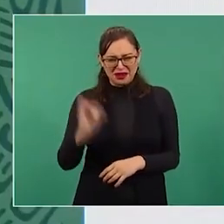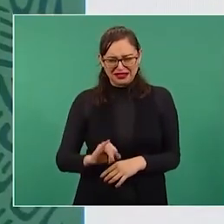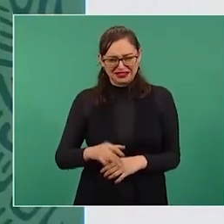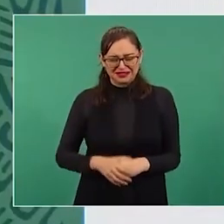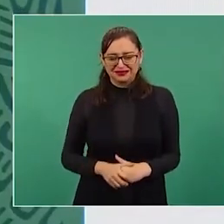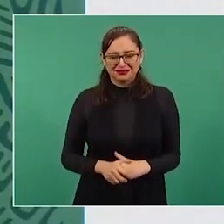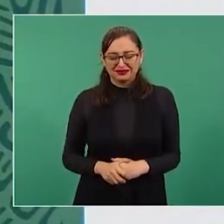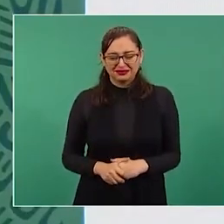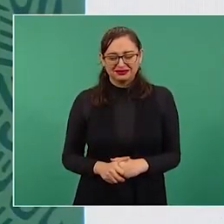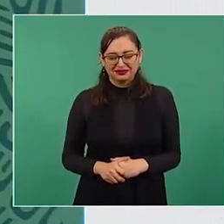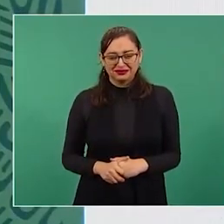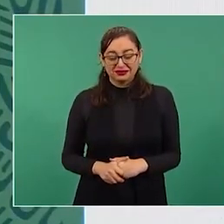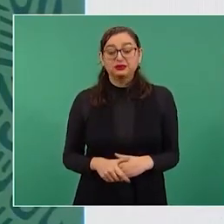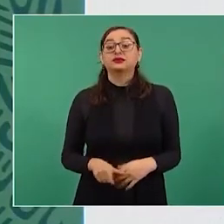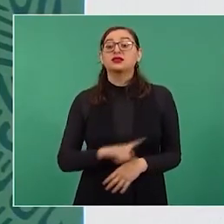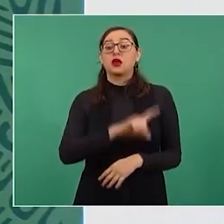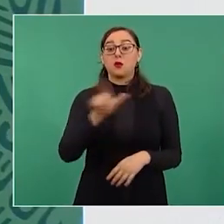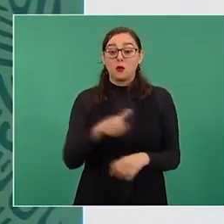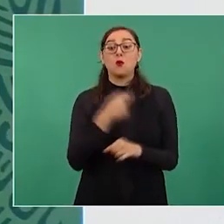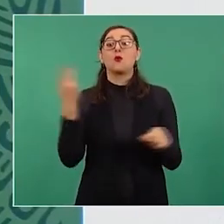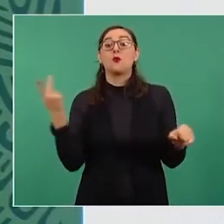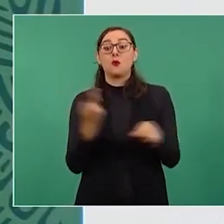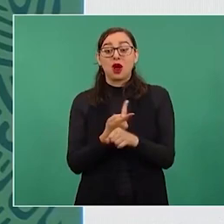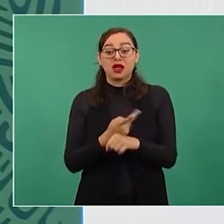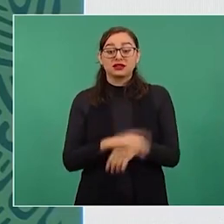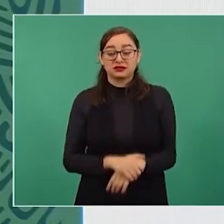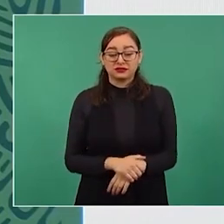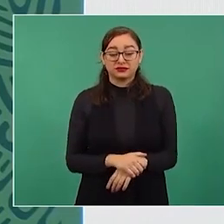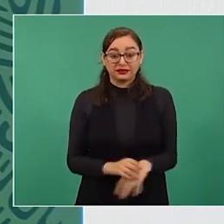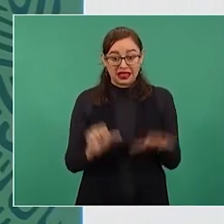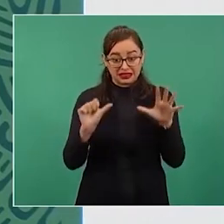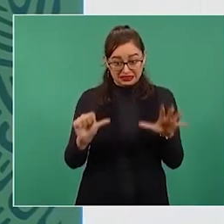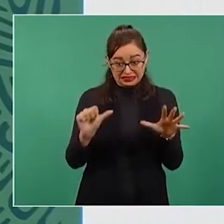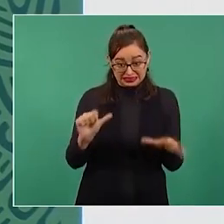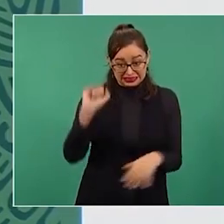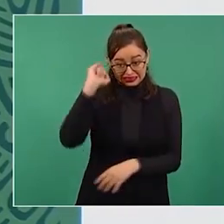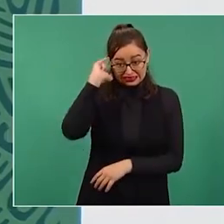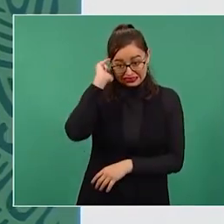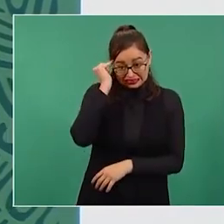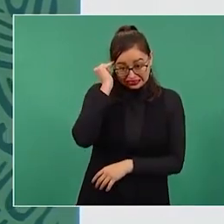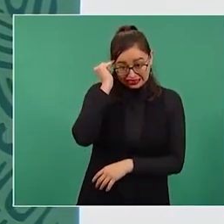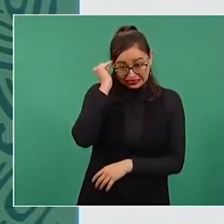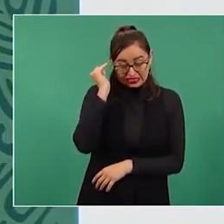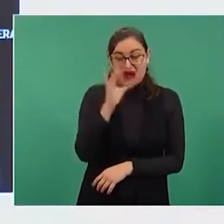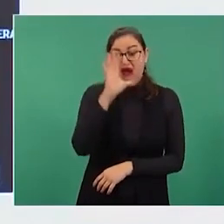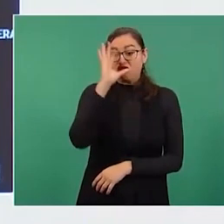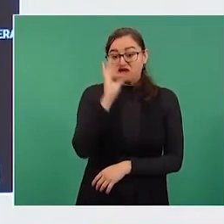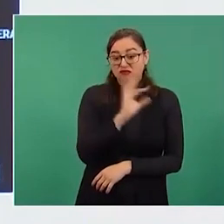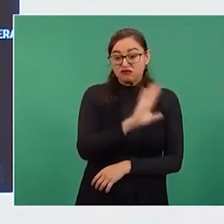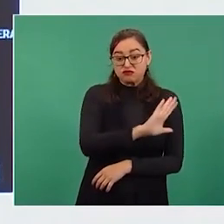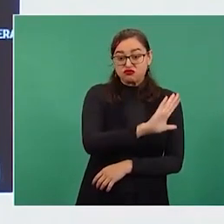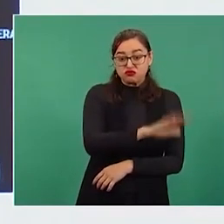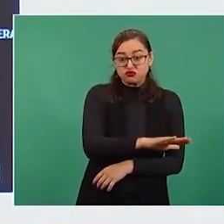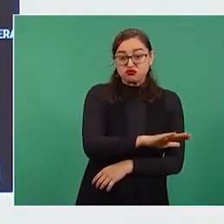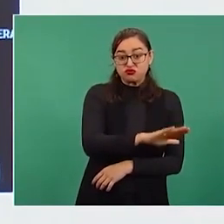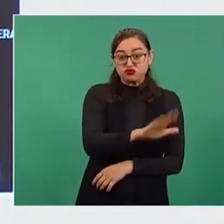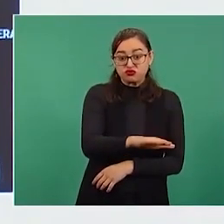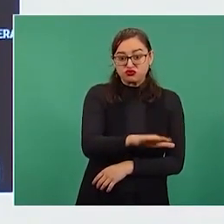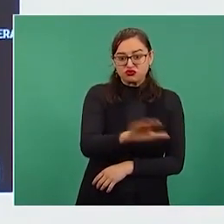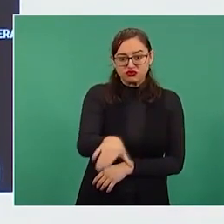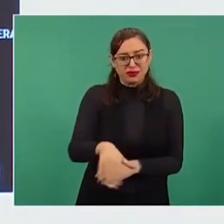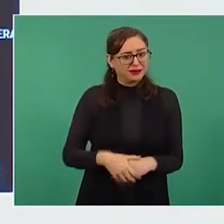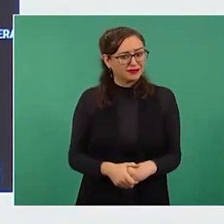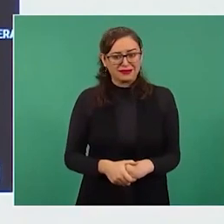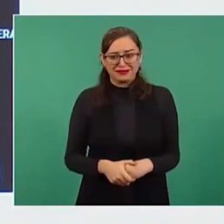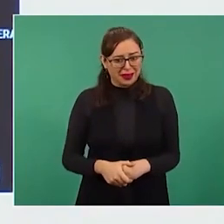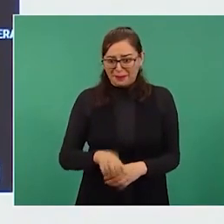La tragedia llegó cuando 16 indígenas murieron, falso.